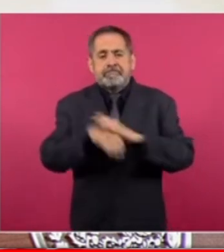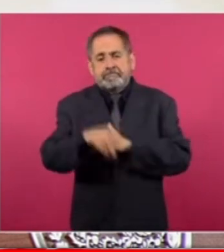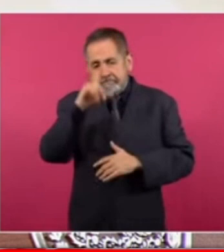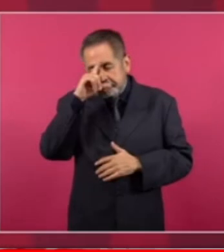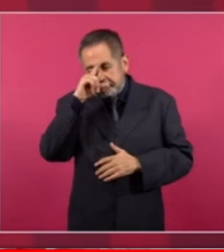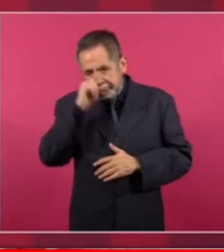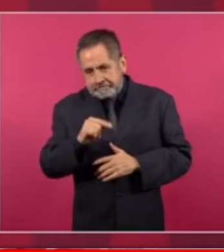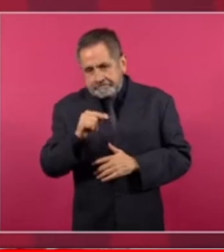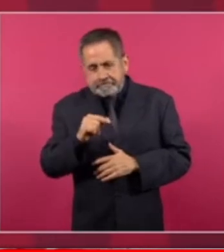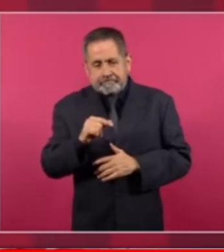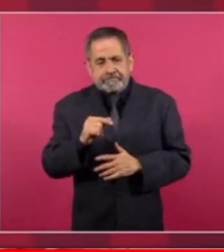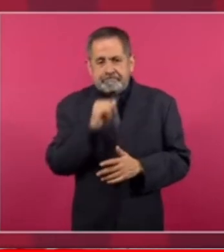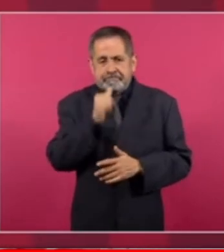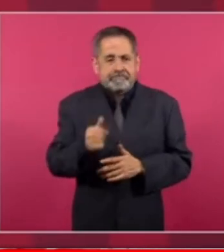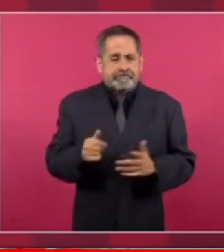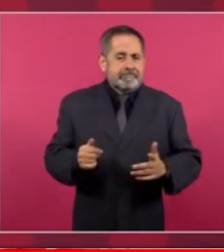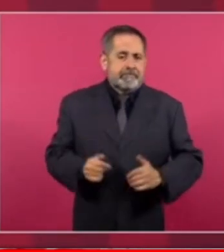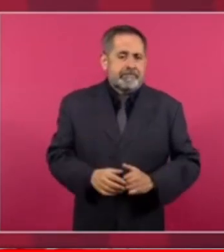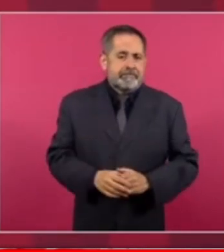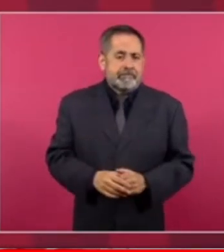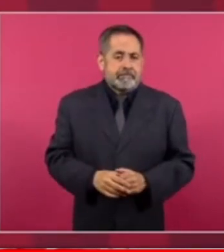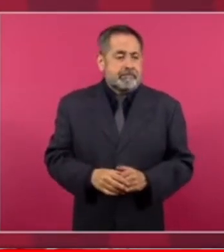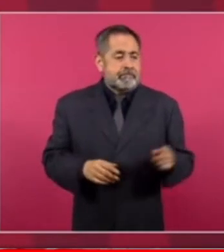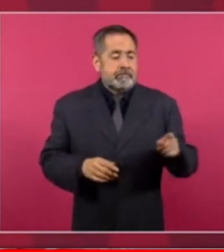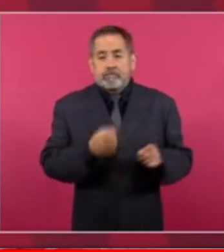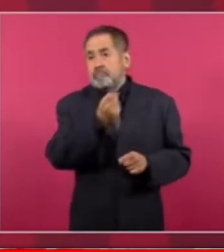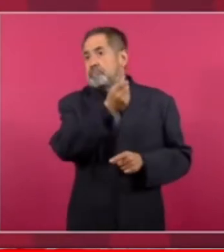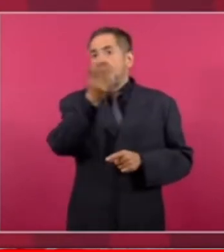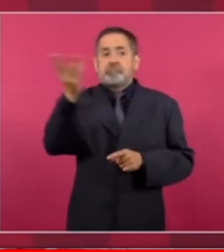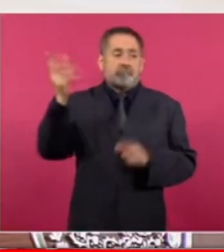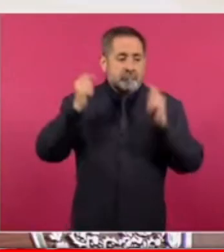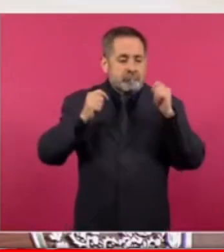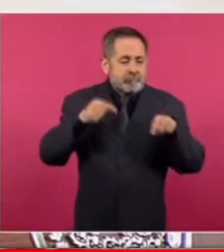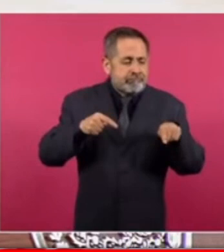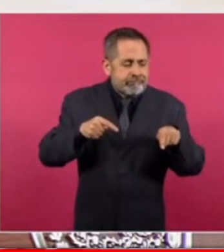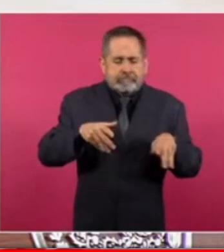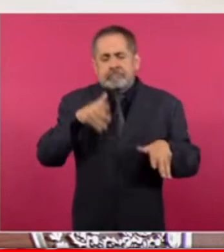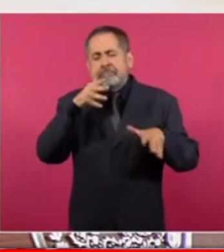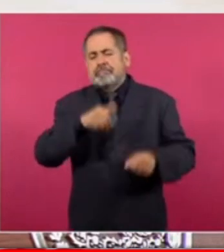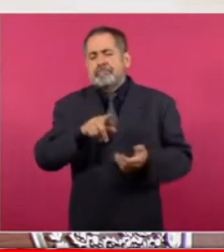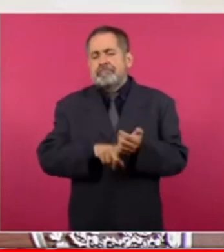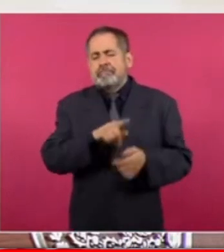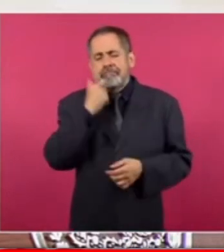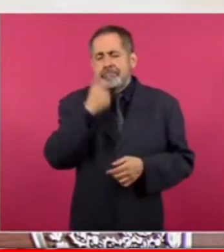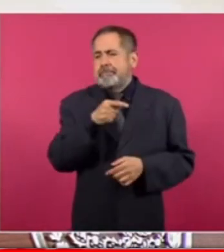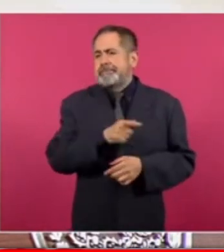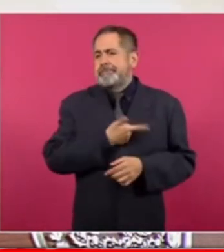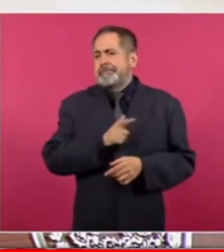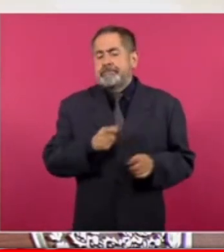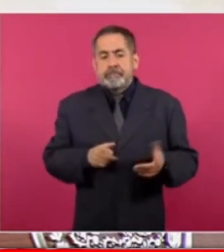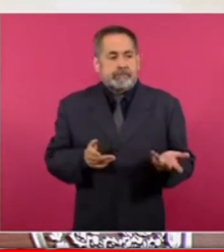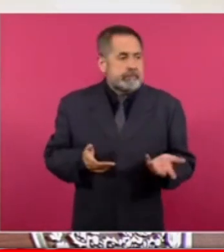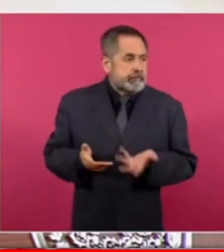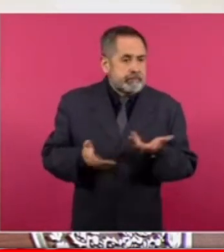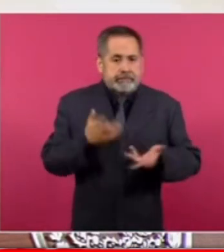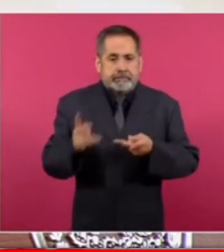no este no les interesó a los promotores turísticos y